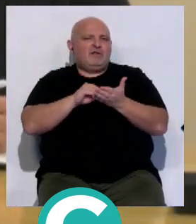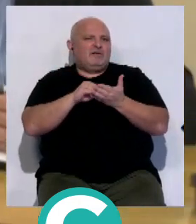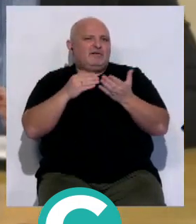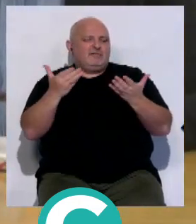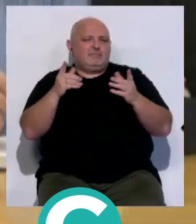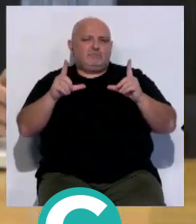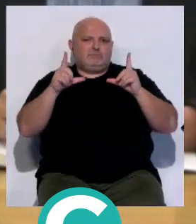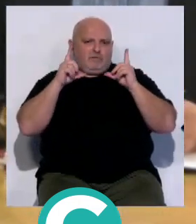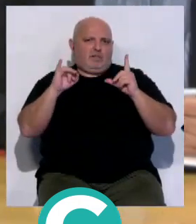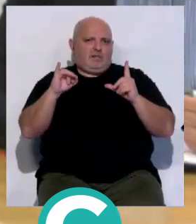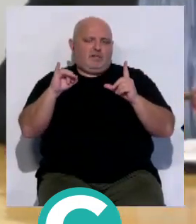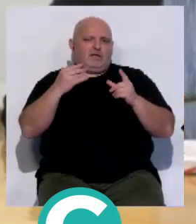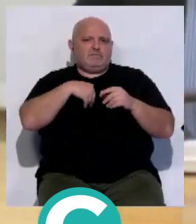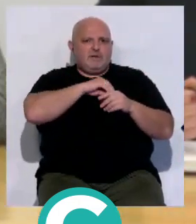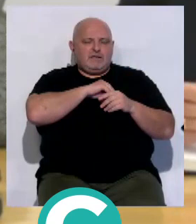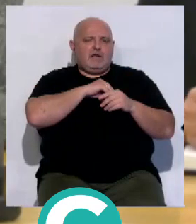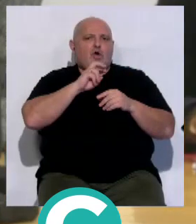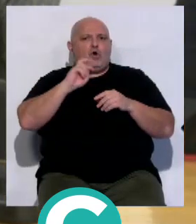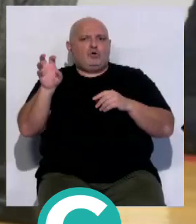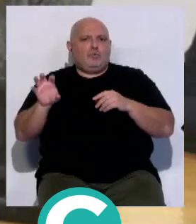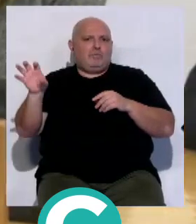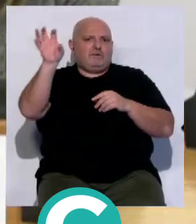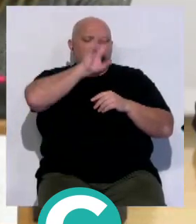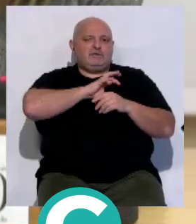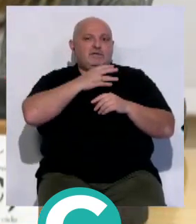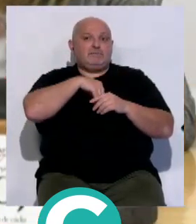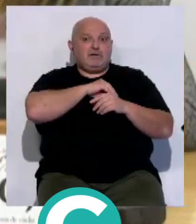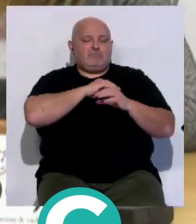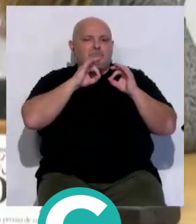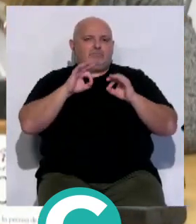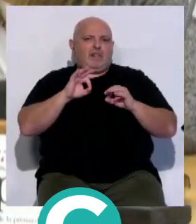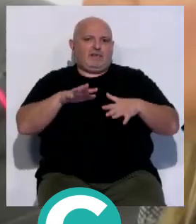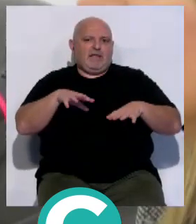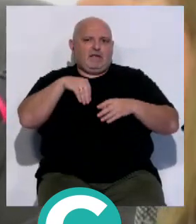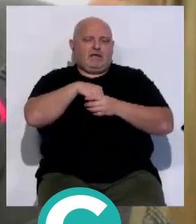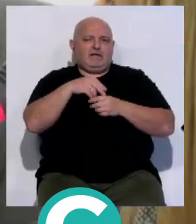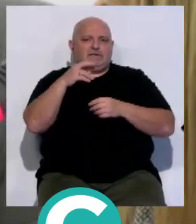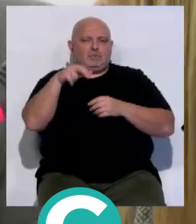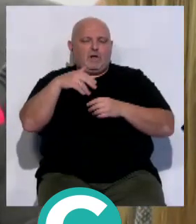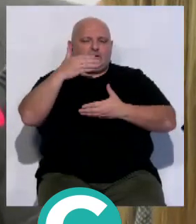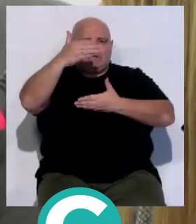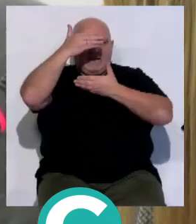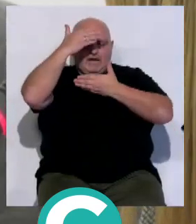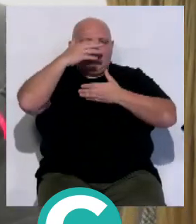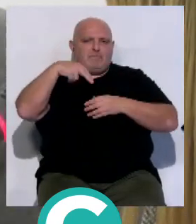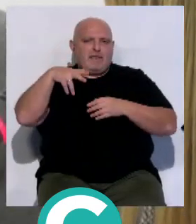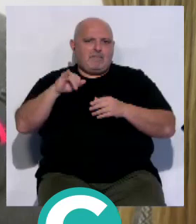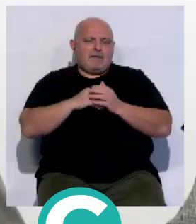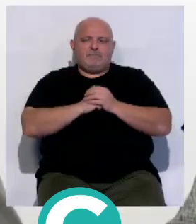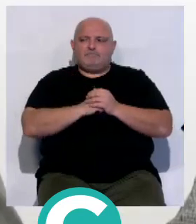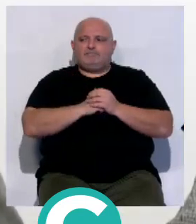es protagonista, el de España y el de otros países donde el español está presente, Tetuán, Tánger y Miami.